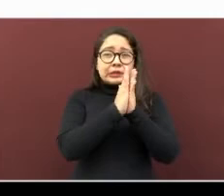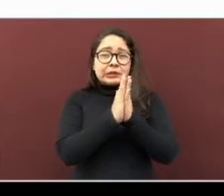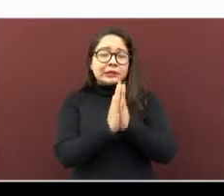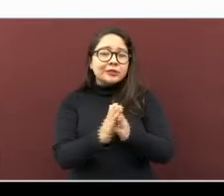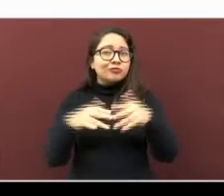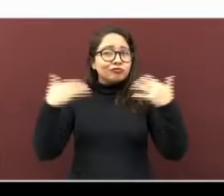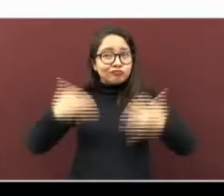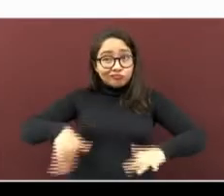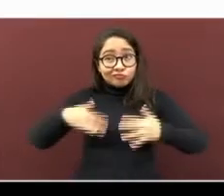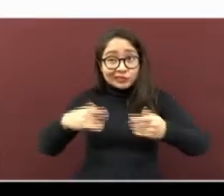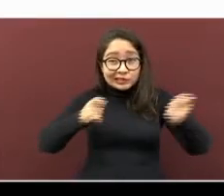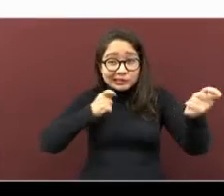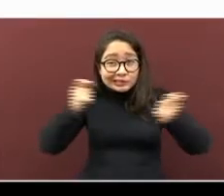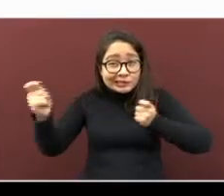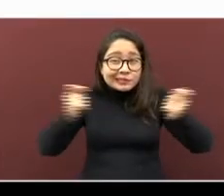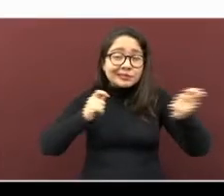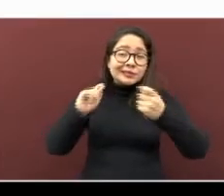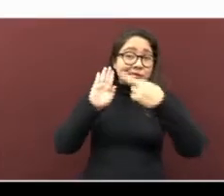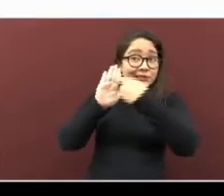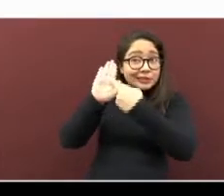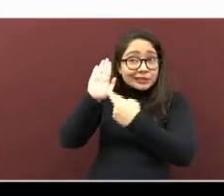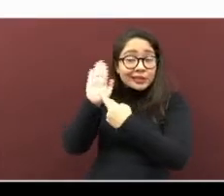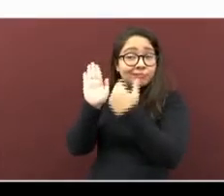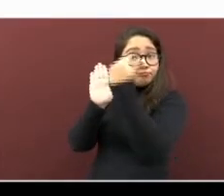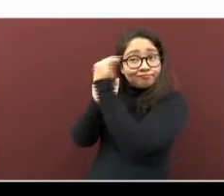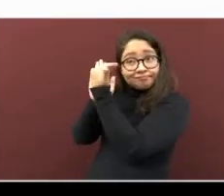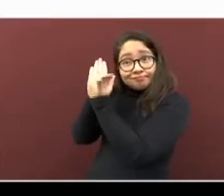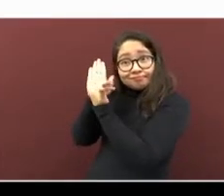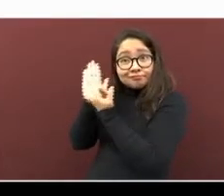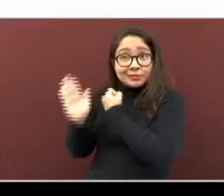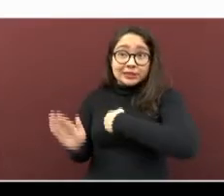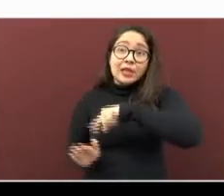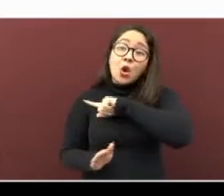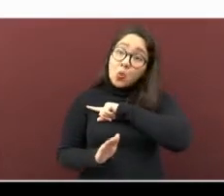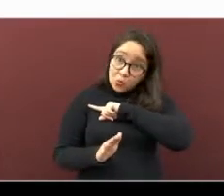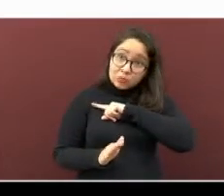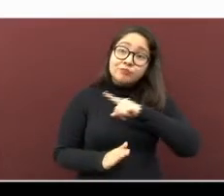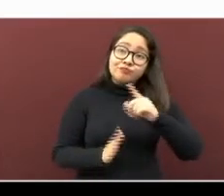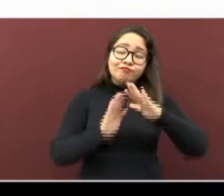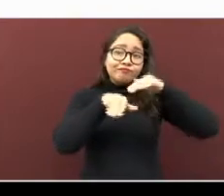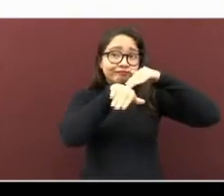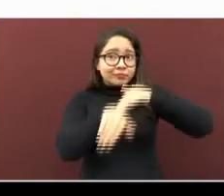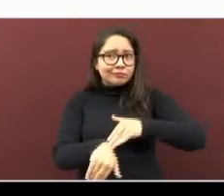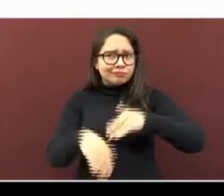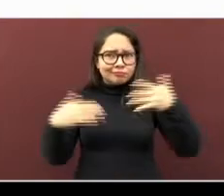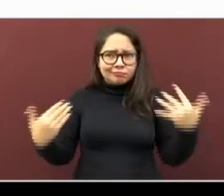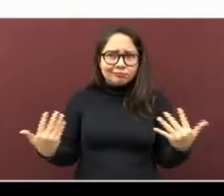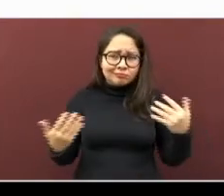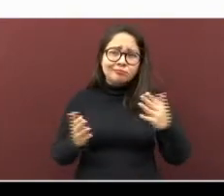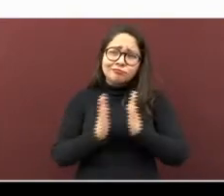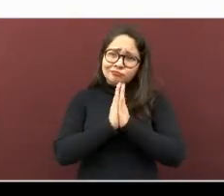estrictamente todas y cada una de las medidas sanitarias implementadas.